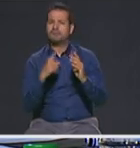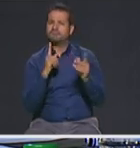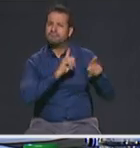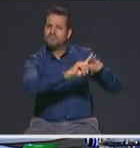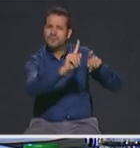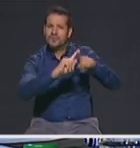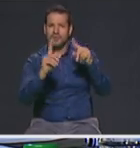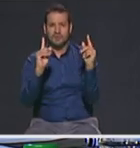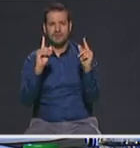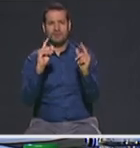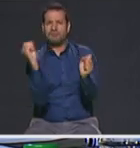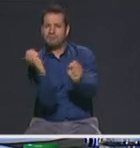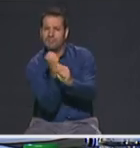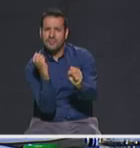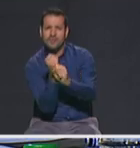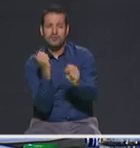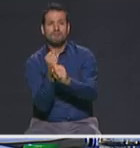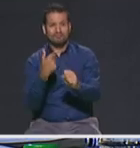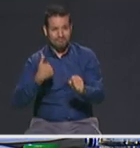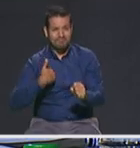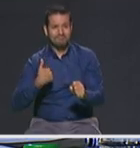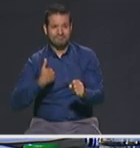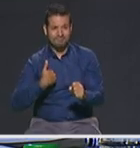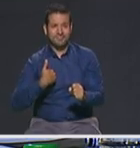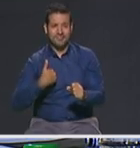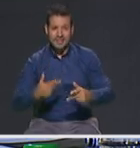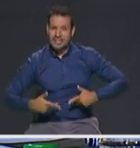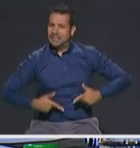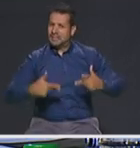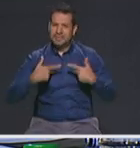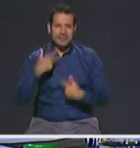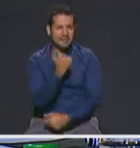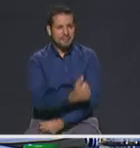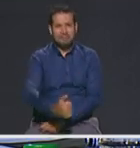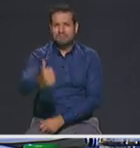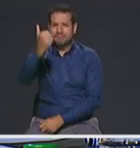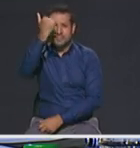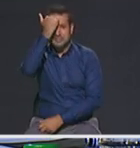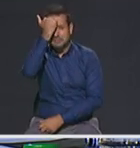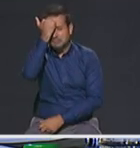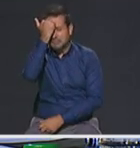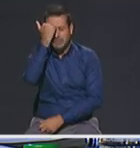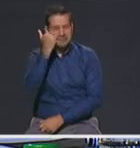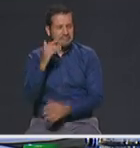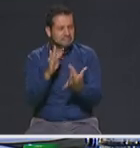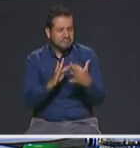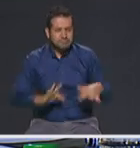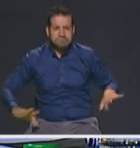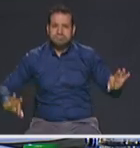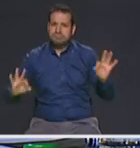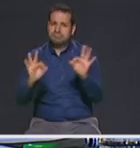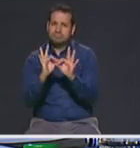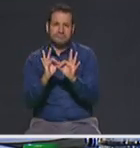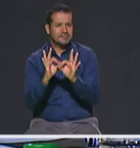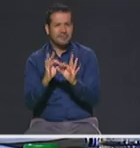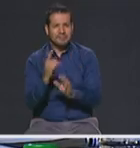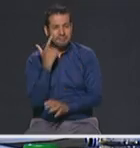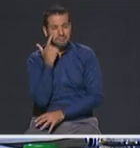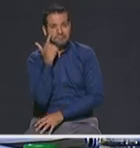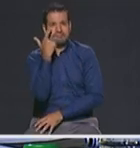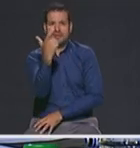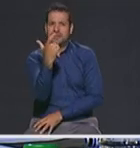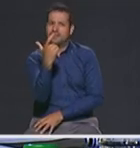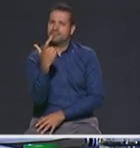yo también comparto que debería ser la vida el principal valor en lo que estemos de acuerdo como ciudadanía para